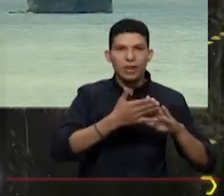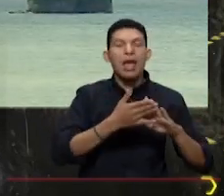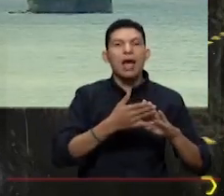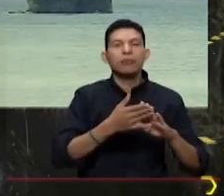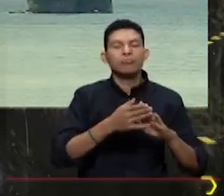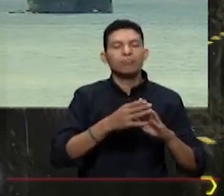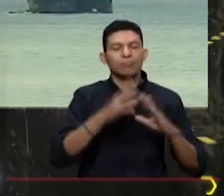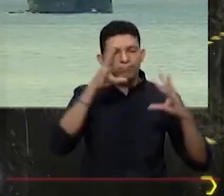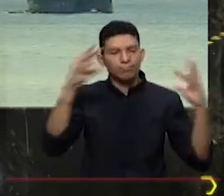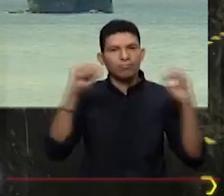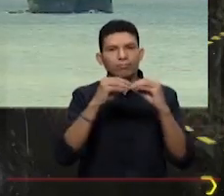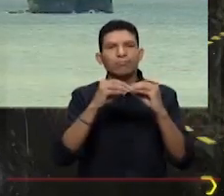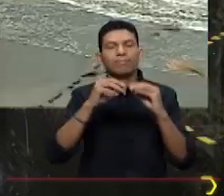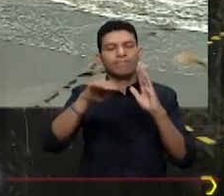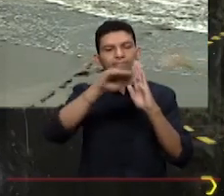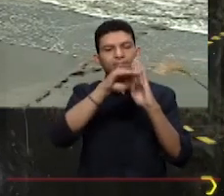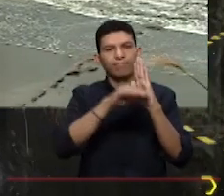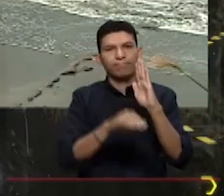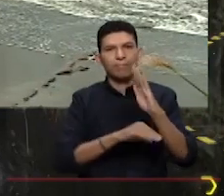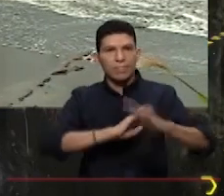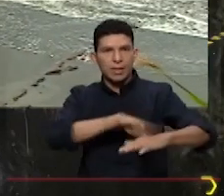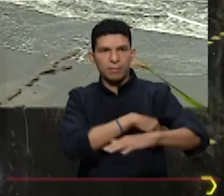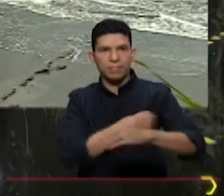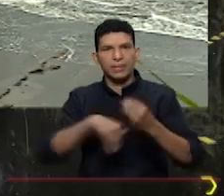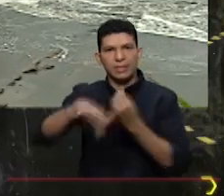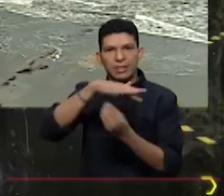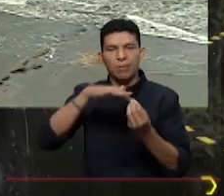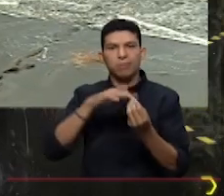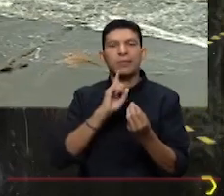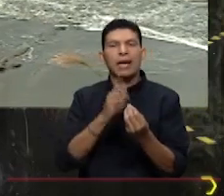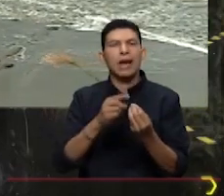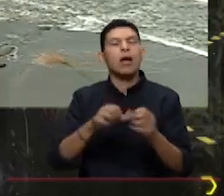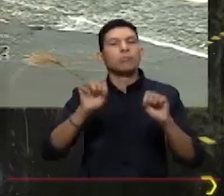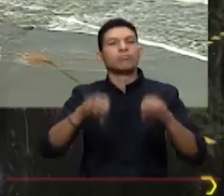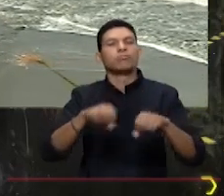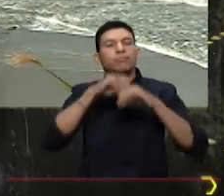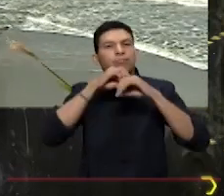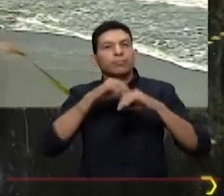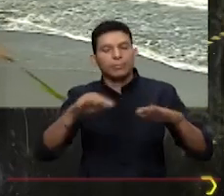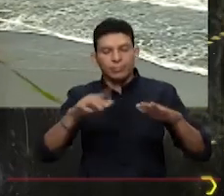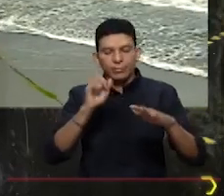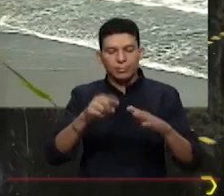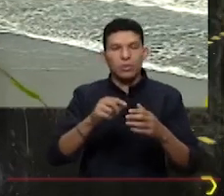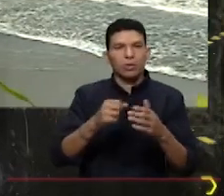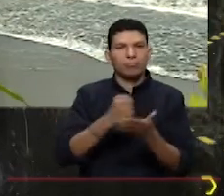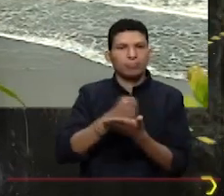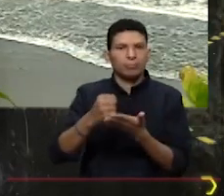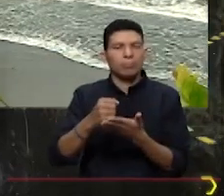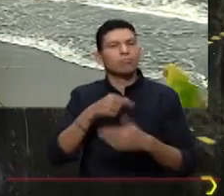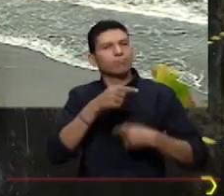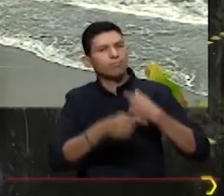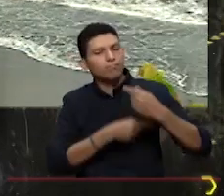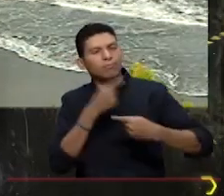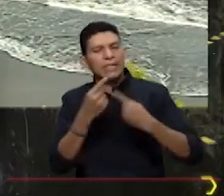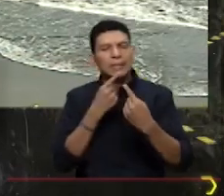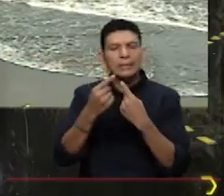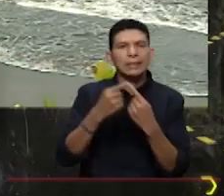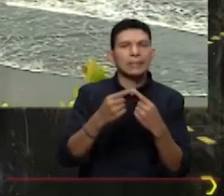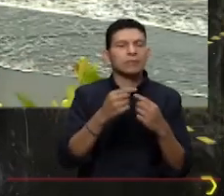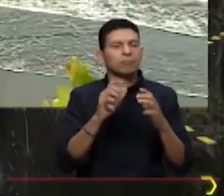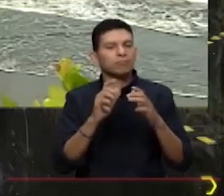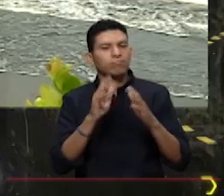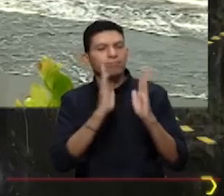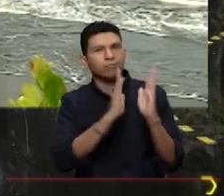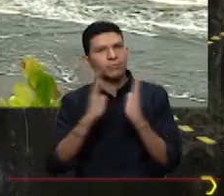términos de referencia bien establecidos por el Ministerio del Medio Ambiente, que nos permitieron arrojar unos documentos que se iban discutiendo parte por parte